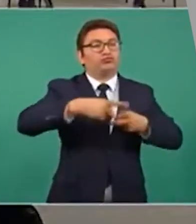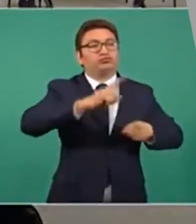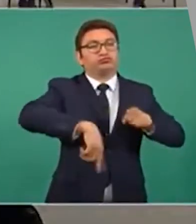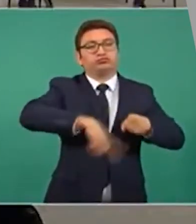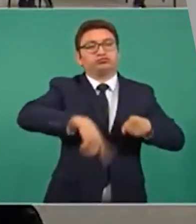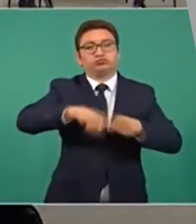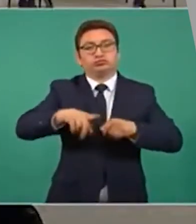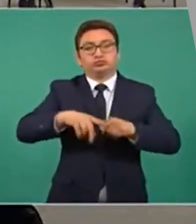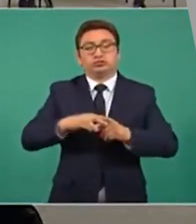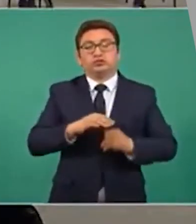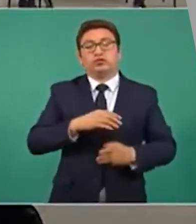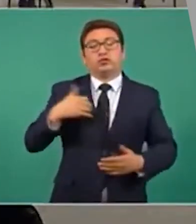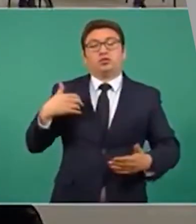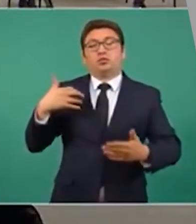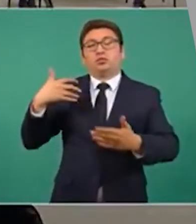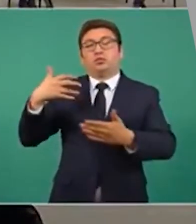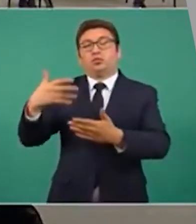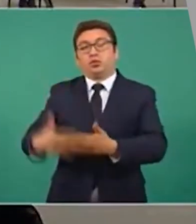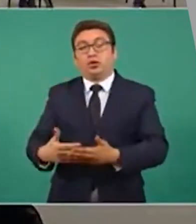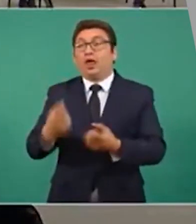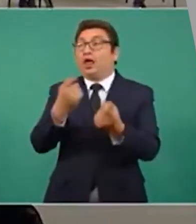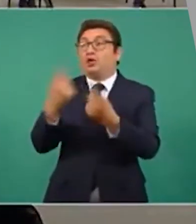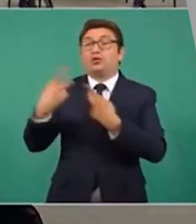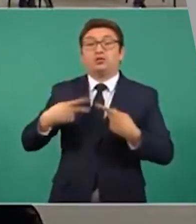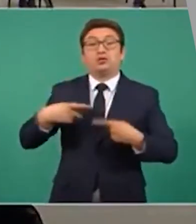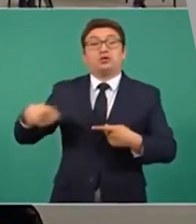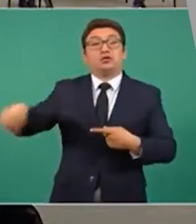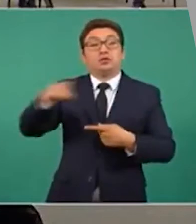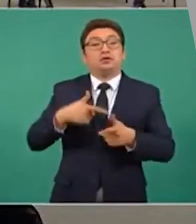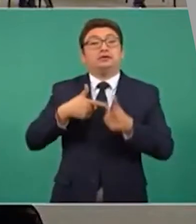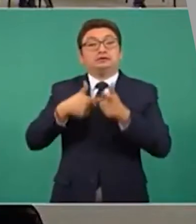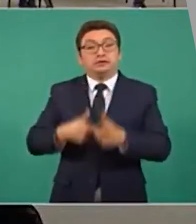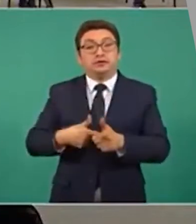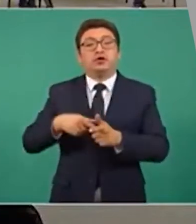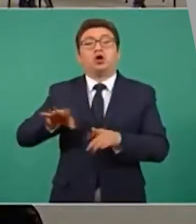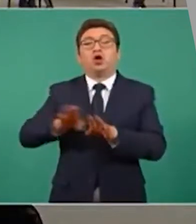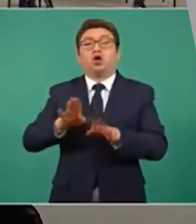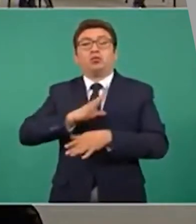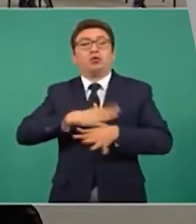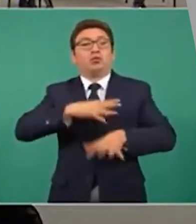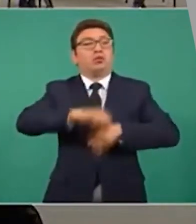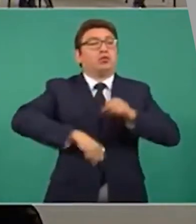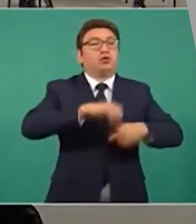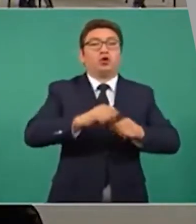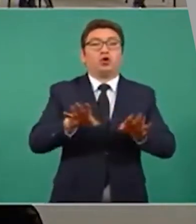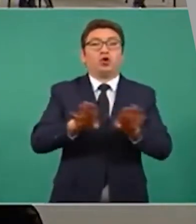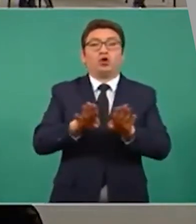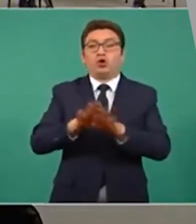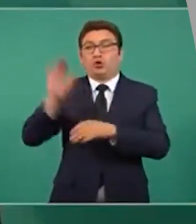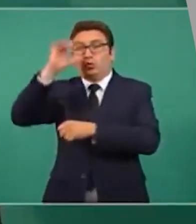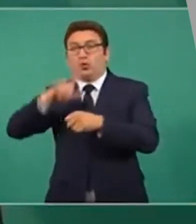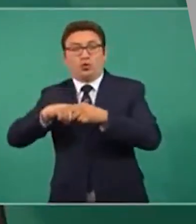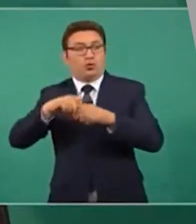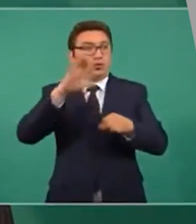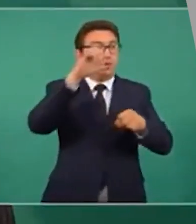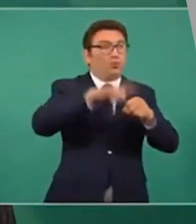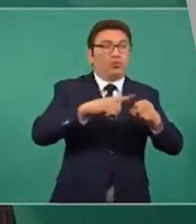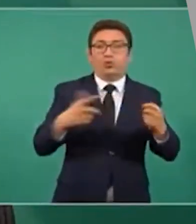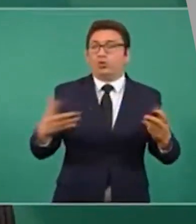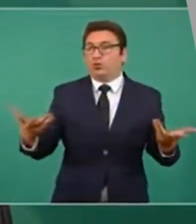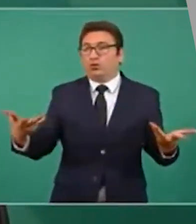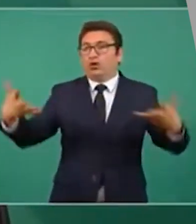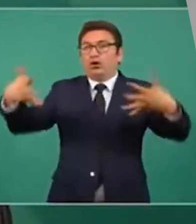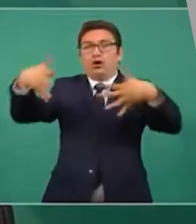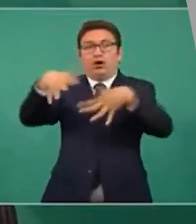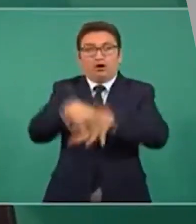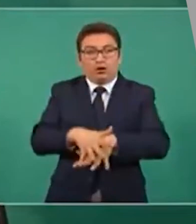Cinco siglos después, aún hay quien defiende que la colonización se trató de un encuentro de dos mundos, de la difusión de dos